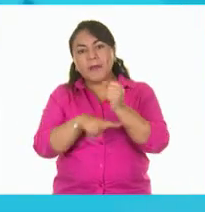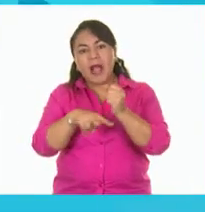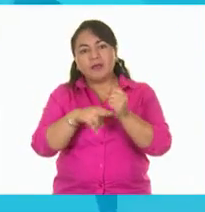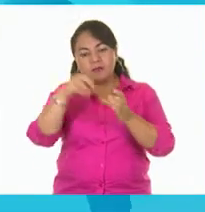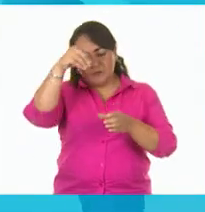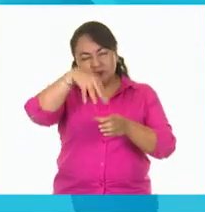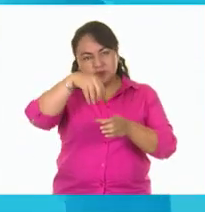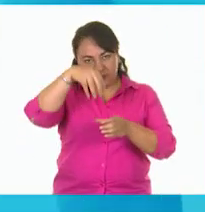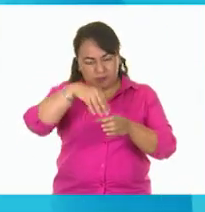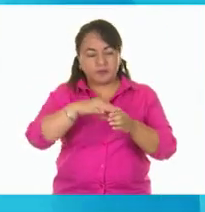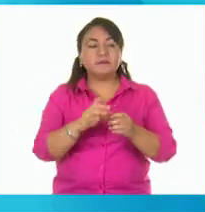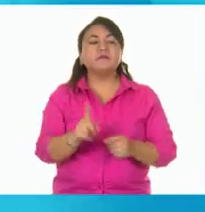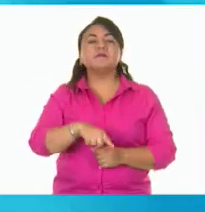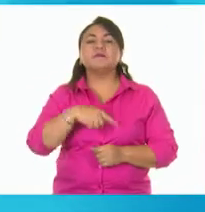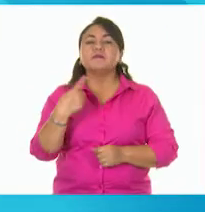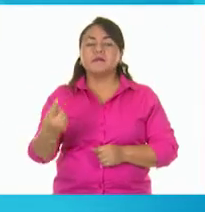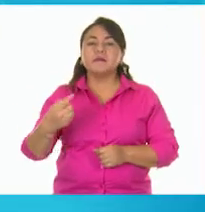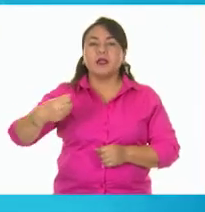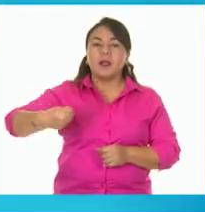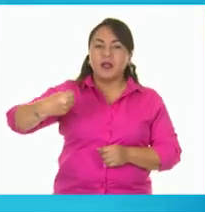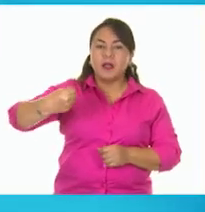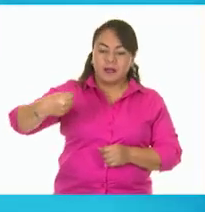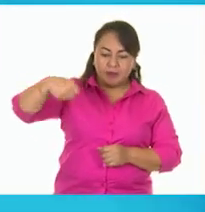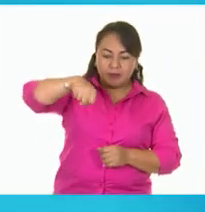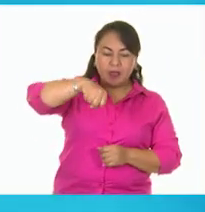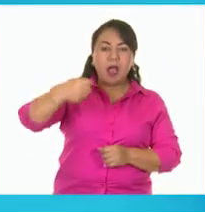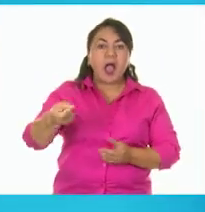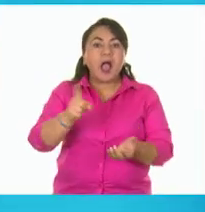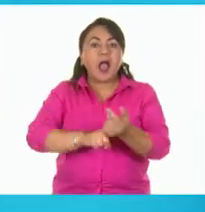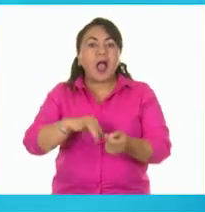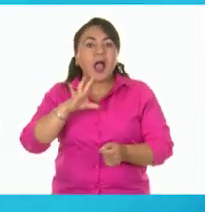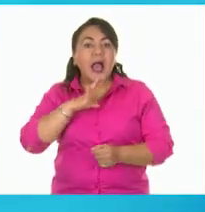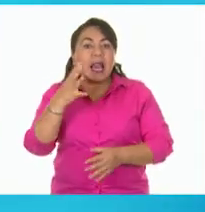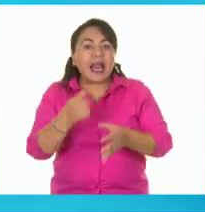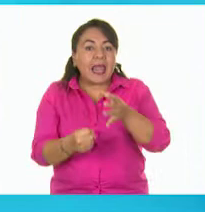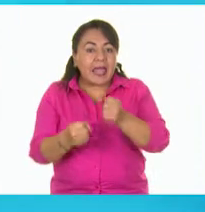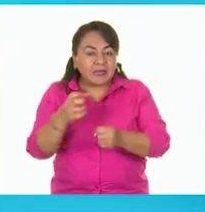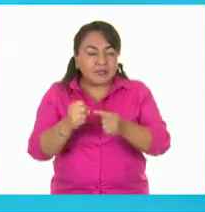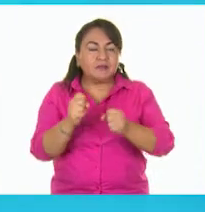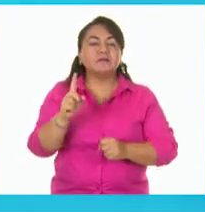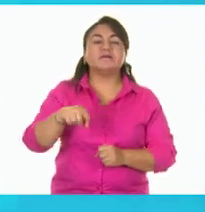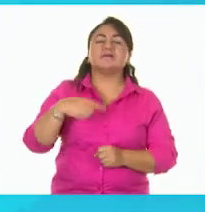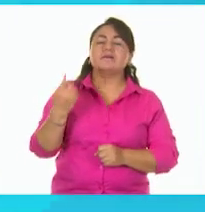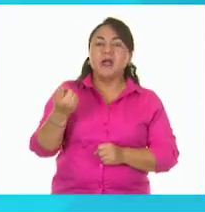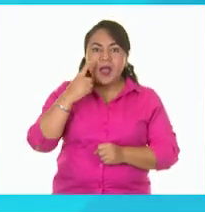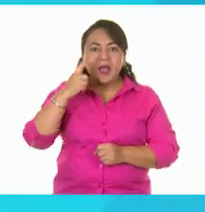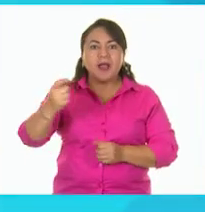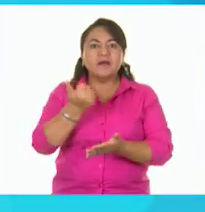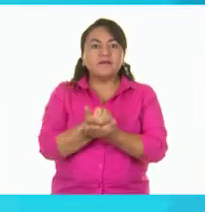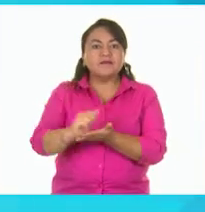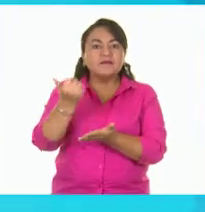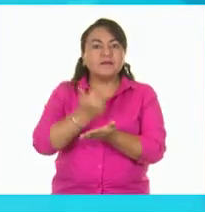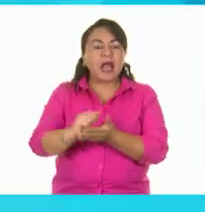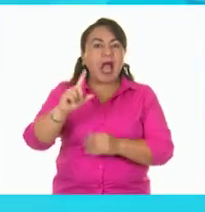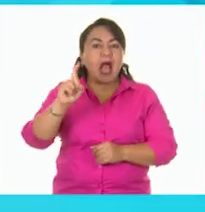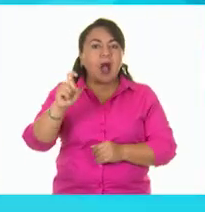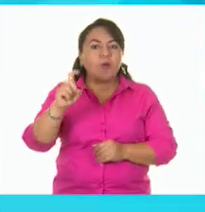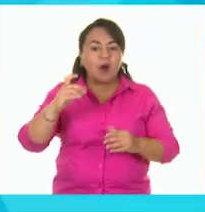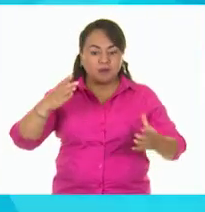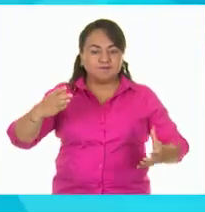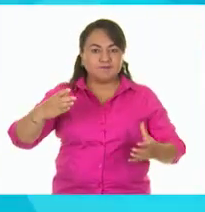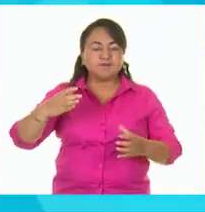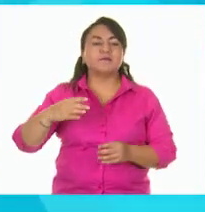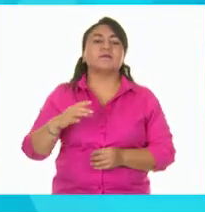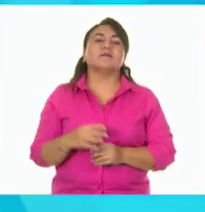Muy bien. Después vemos una jarra que contiene leche y después vemos un garrafón con un poco de